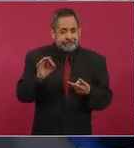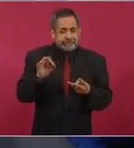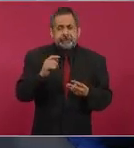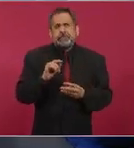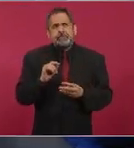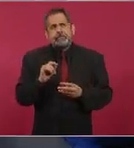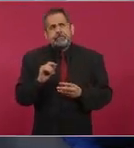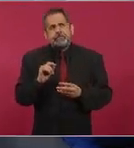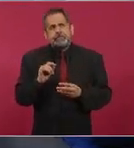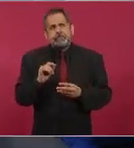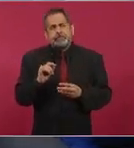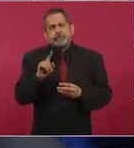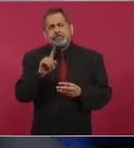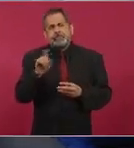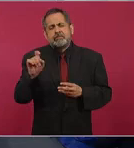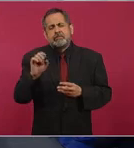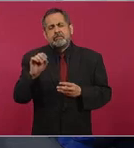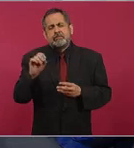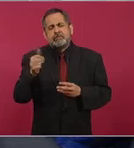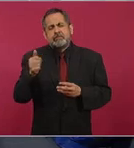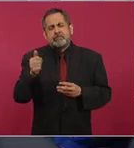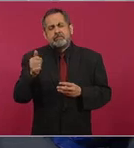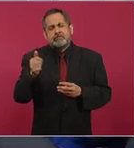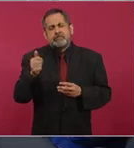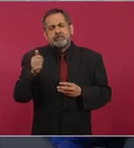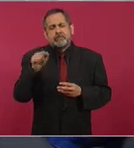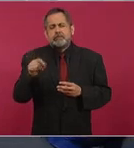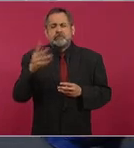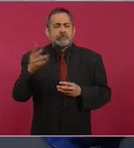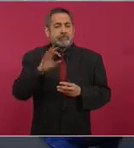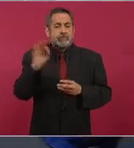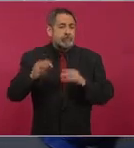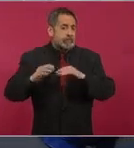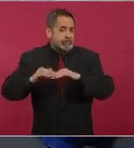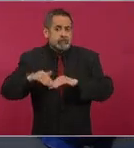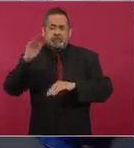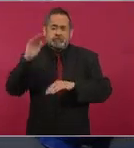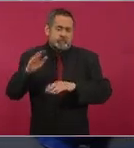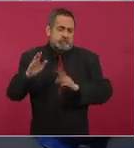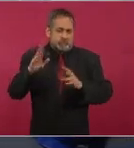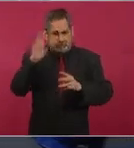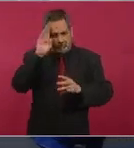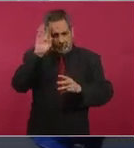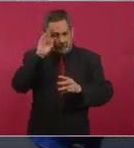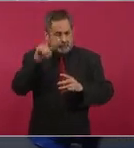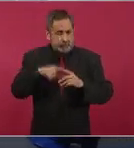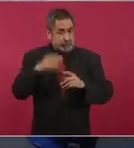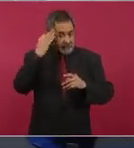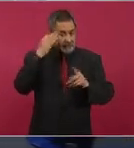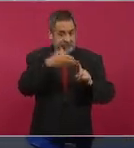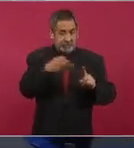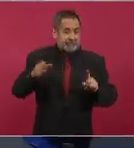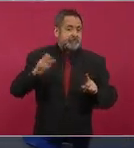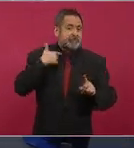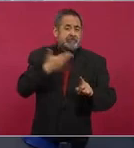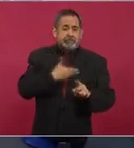el 106.4 por ciento, subió en todo el sexenio,